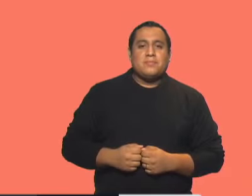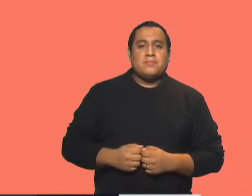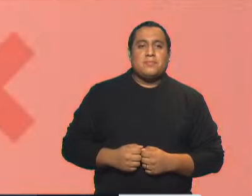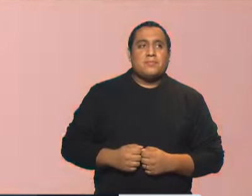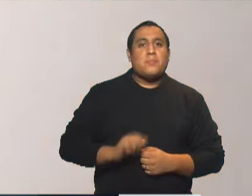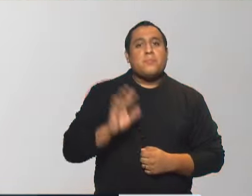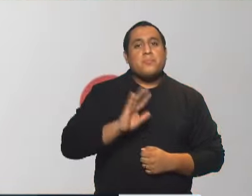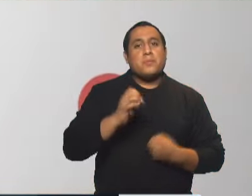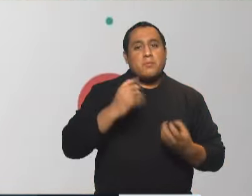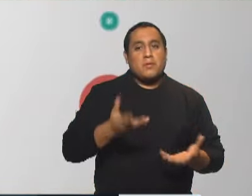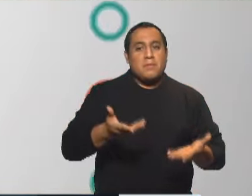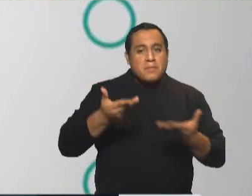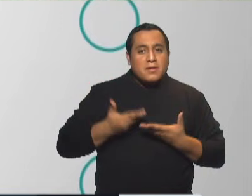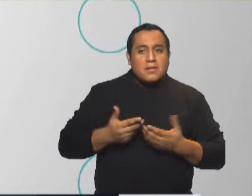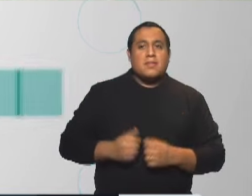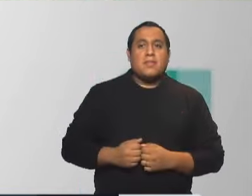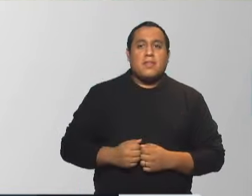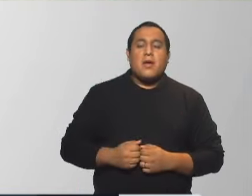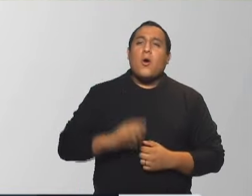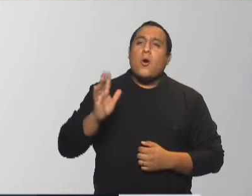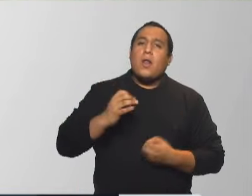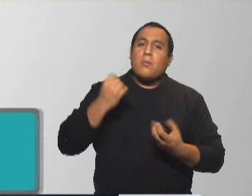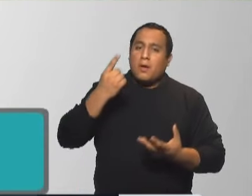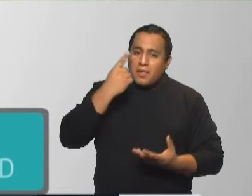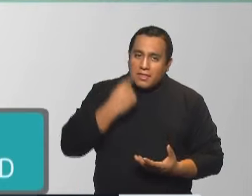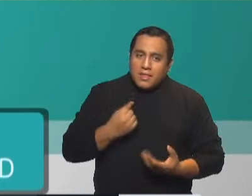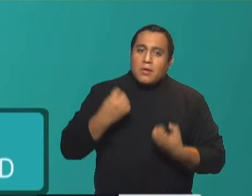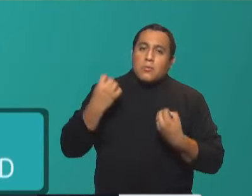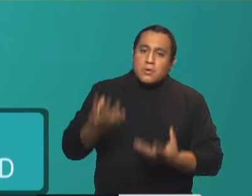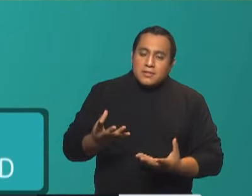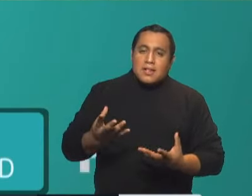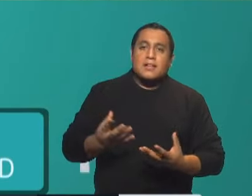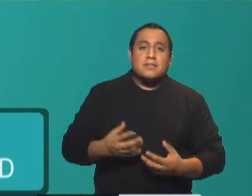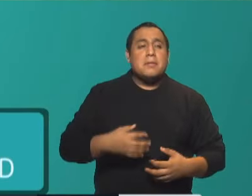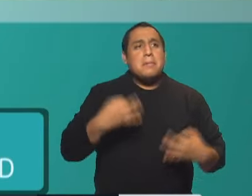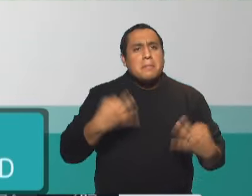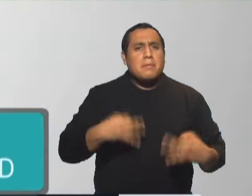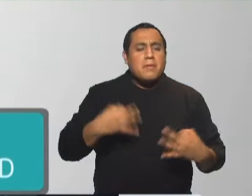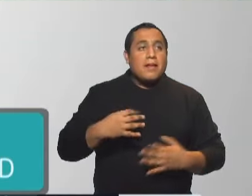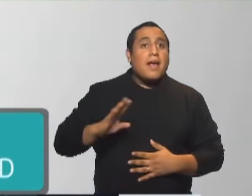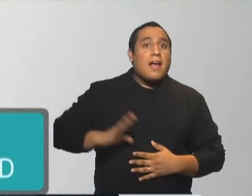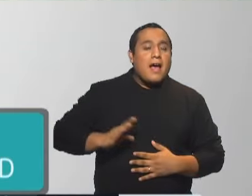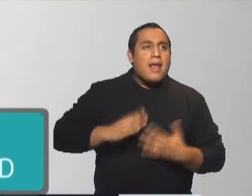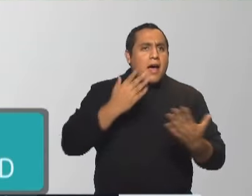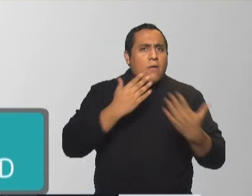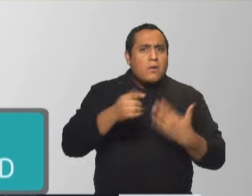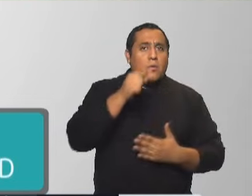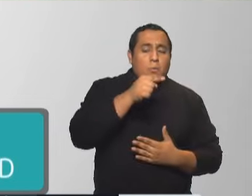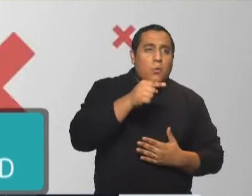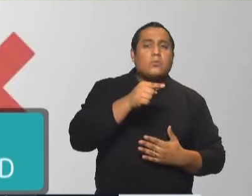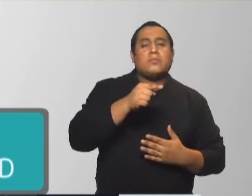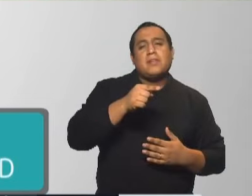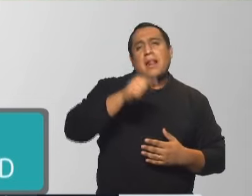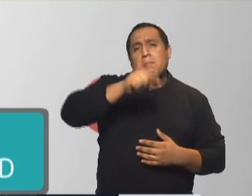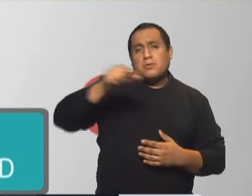¿cómo te va? Bienvenida. Hola, buen día. ¿Cómo andan? ¿Cómo estás? Bien, muy bien. Con muchas ganas de hablar con vos. La gente ya les